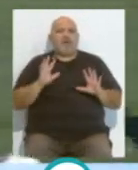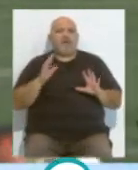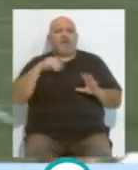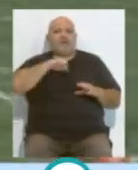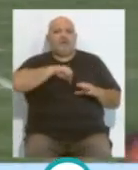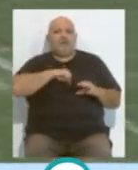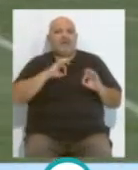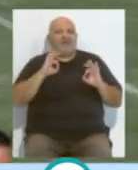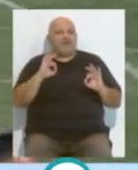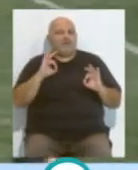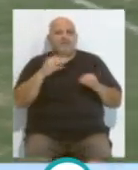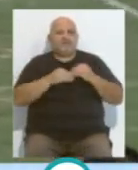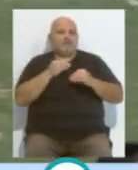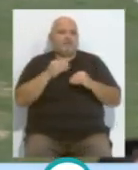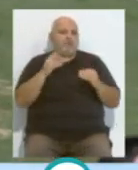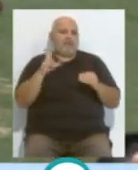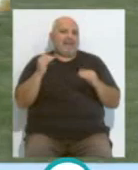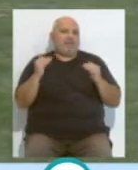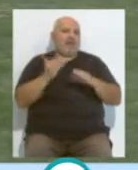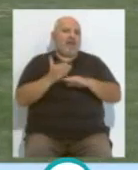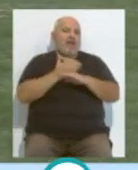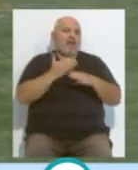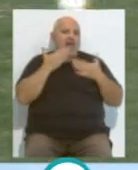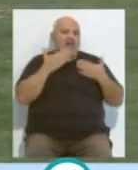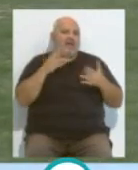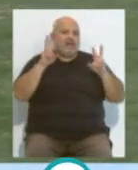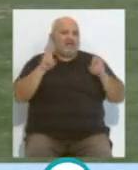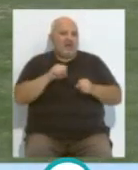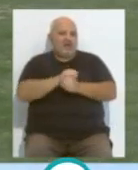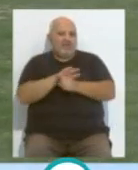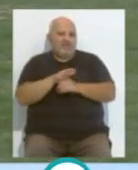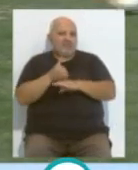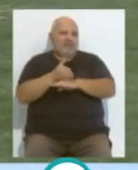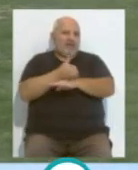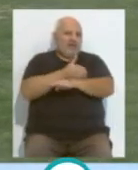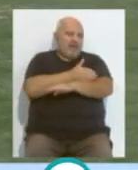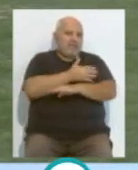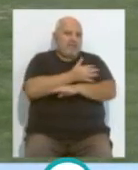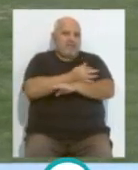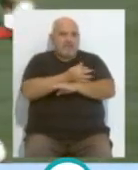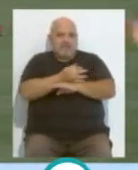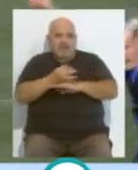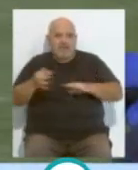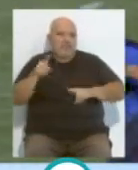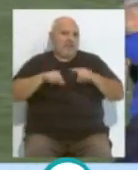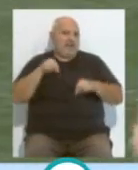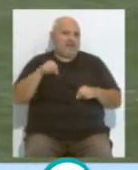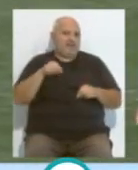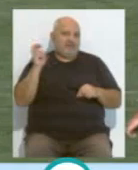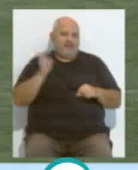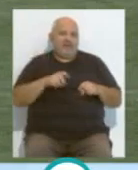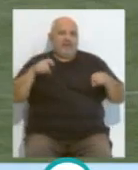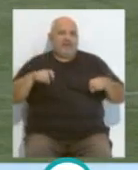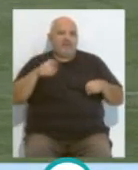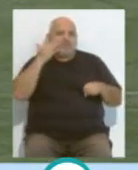connotación especial porque no se pudo hacer una buena pretemporada debido a los temas COVID que habían asolado a la plantilla, que tampoco tuvo un